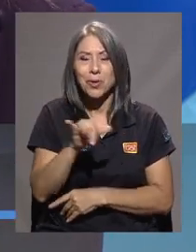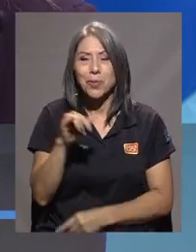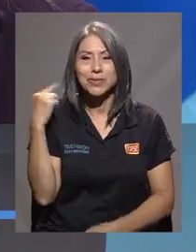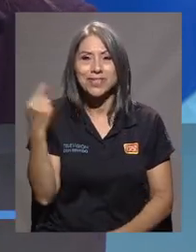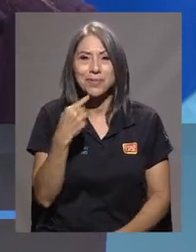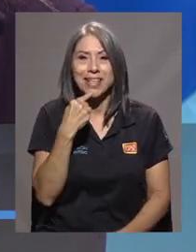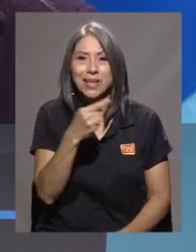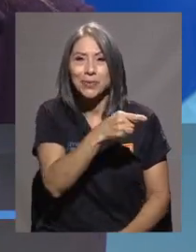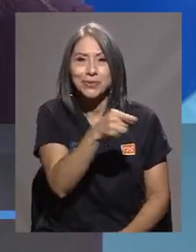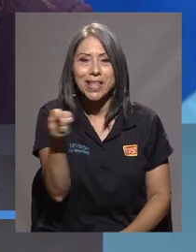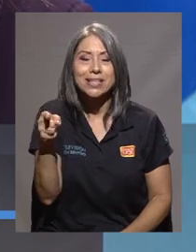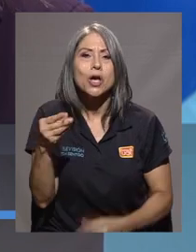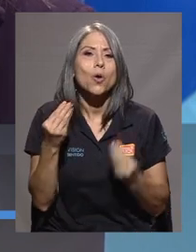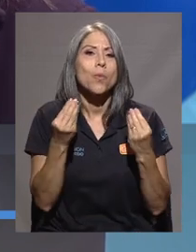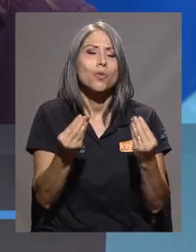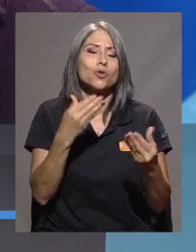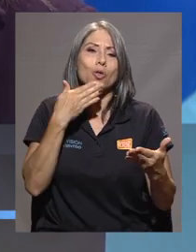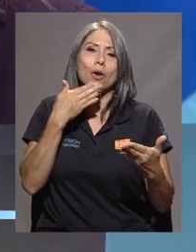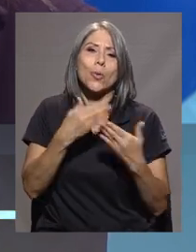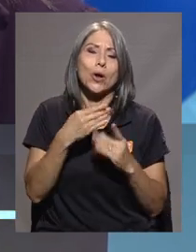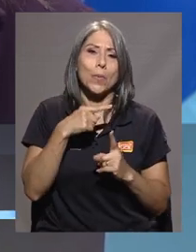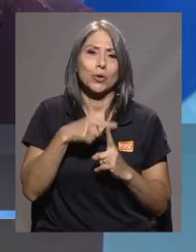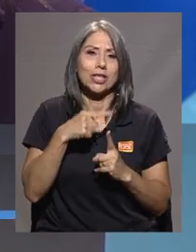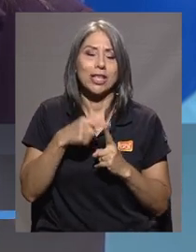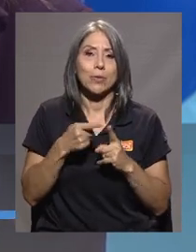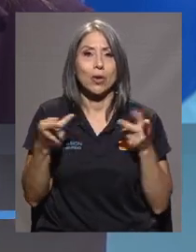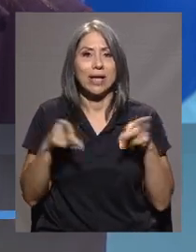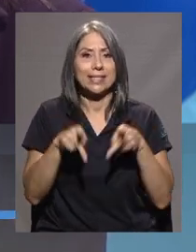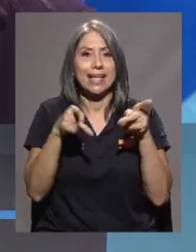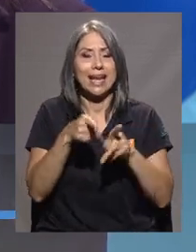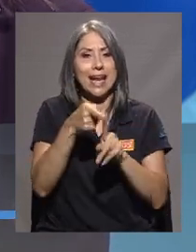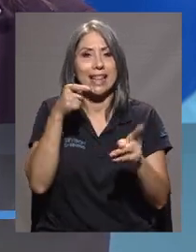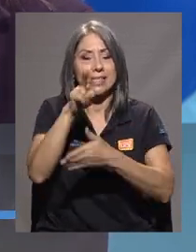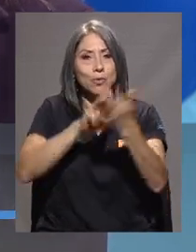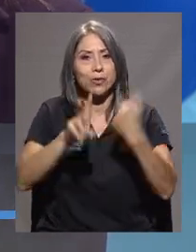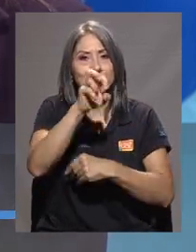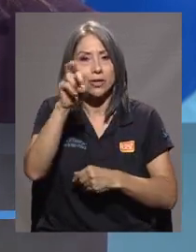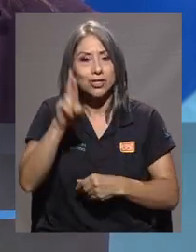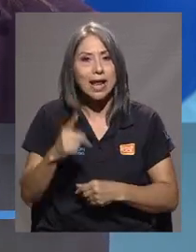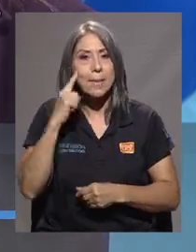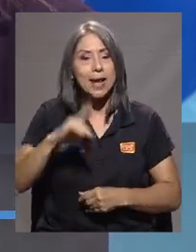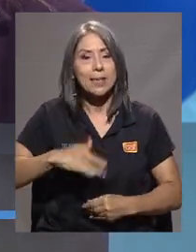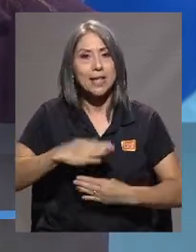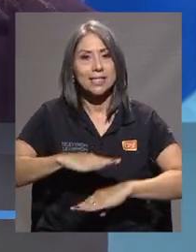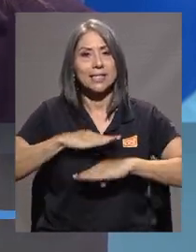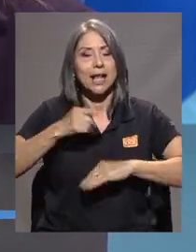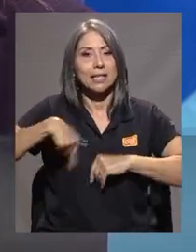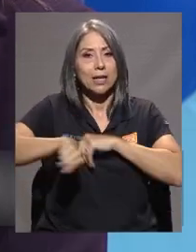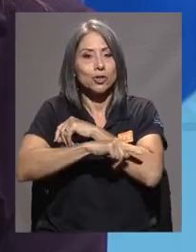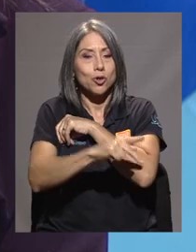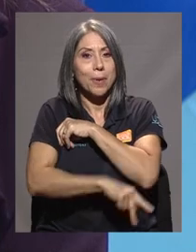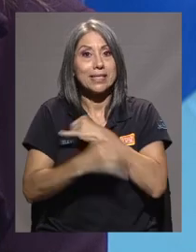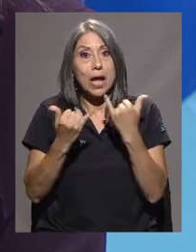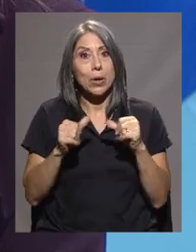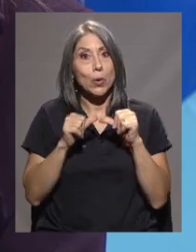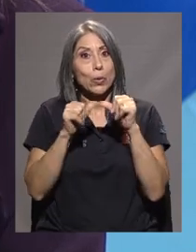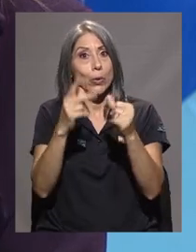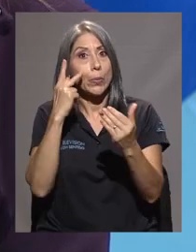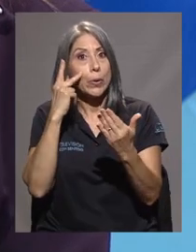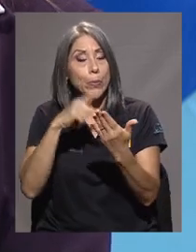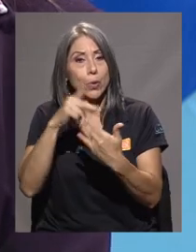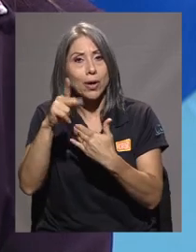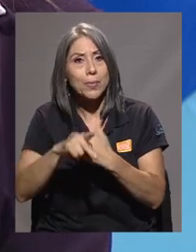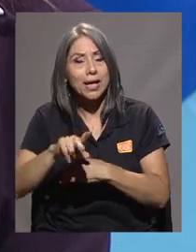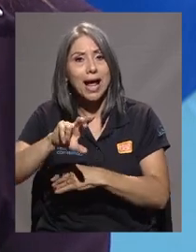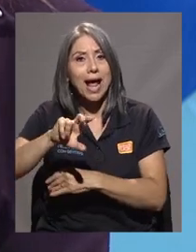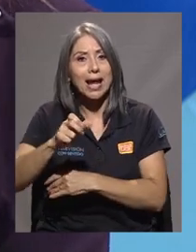semana, como les digo siempre, con mucho de lo bueno, de lo positivo que se genera desde la Universidad de Costa Rica para el bienestar de nuestro país. Quedan